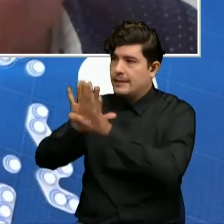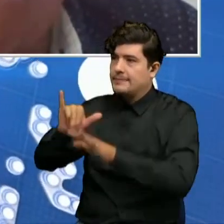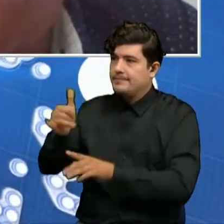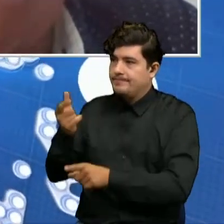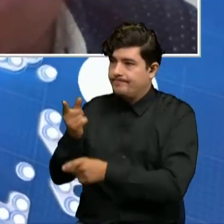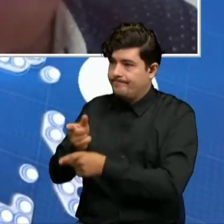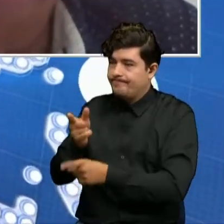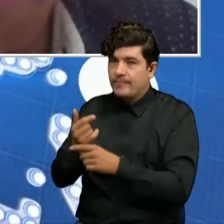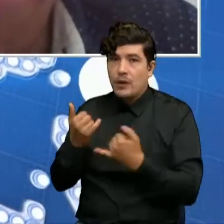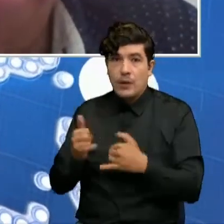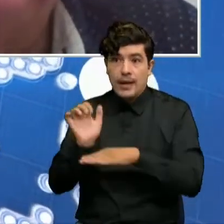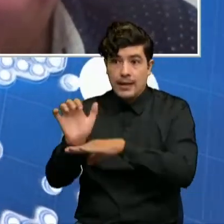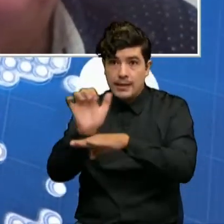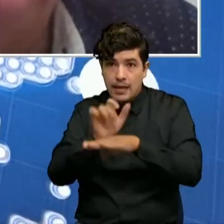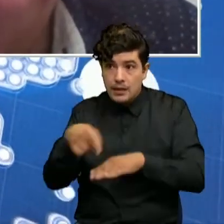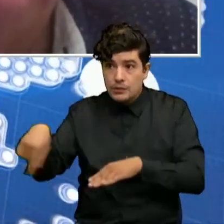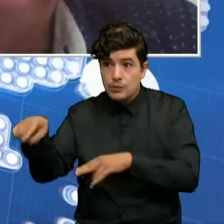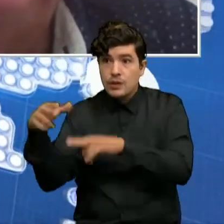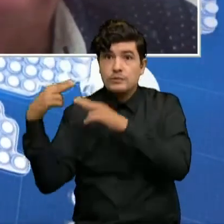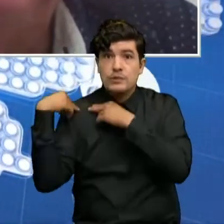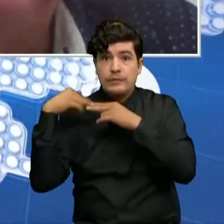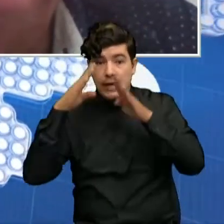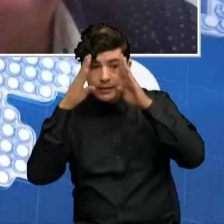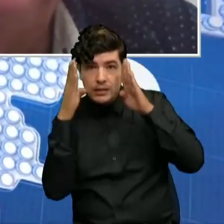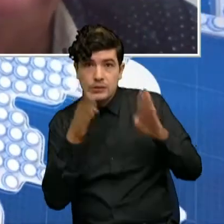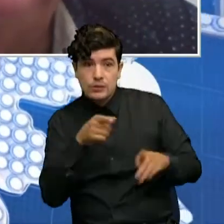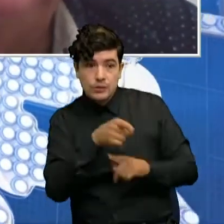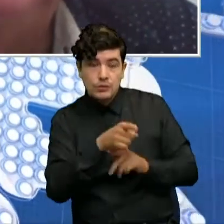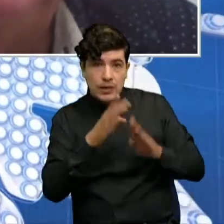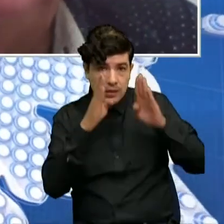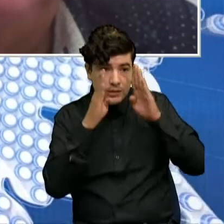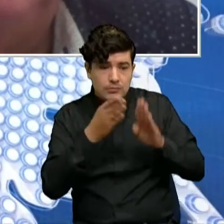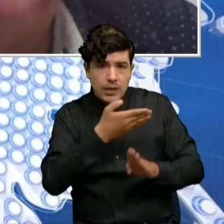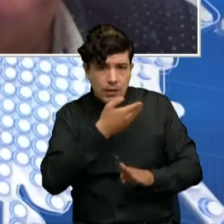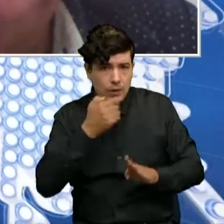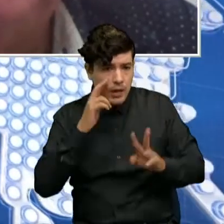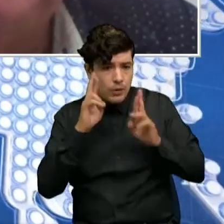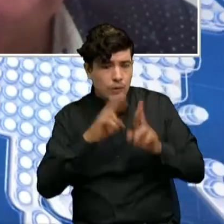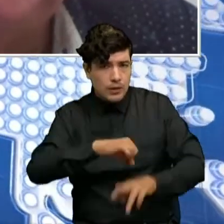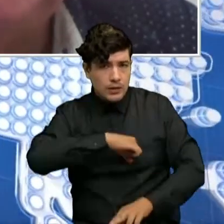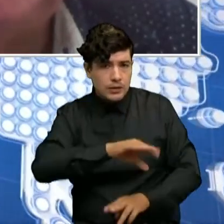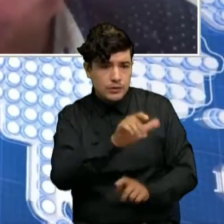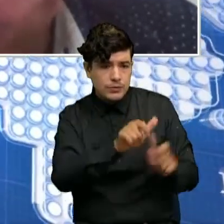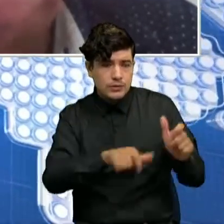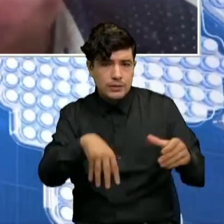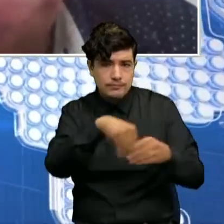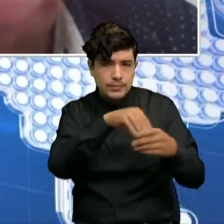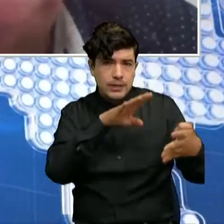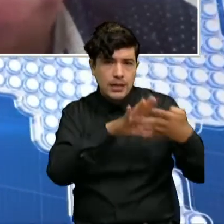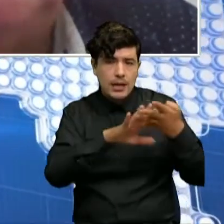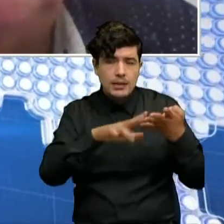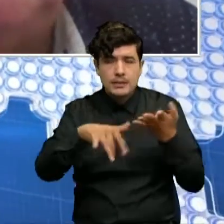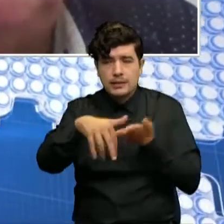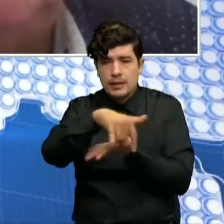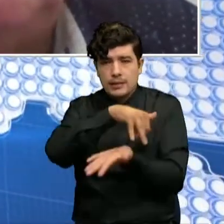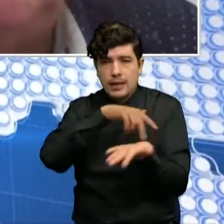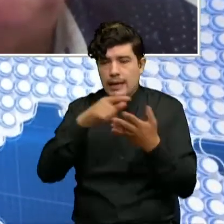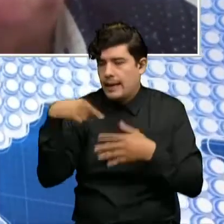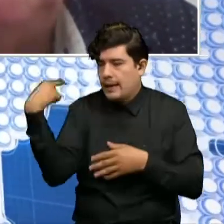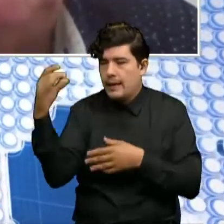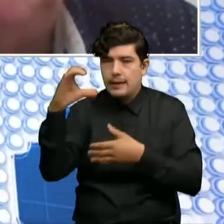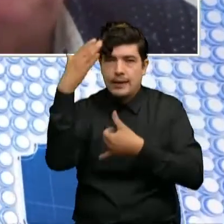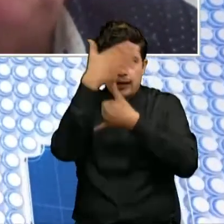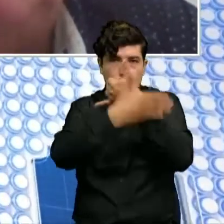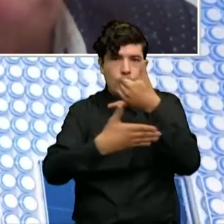correspondientes para estar al tanto de esta situación y que se brinden las mejores garantías posibles para los internos de las cárceles de Santander, en general, pues de todo el